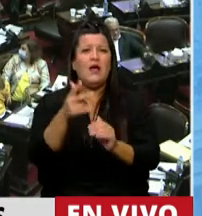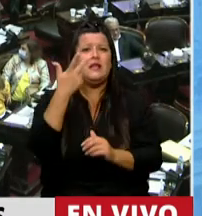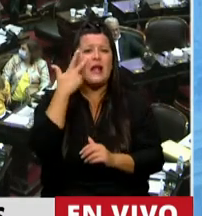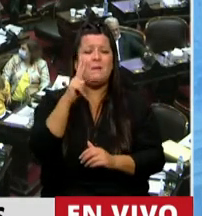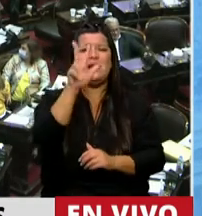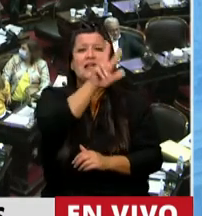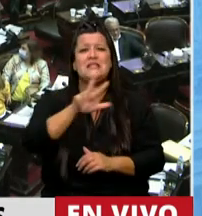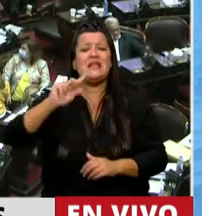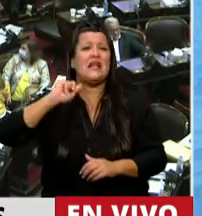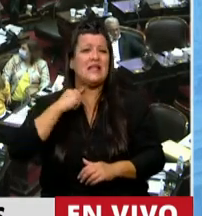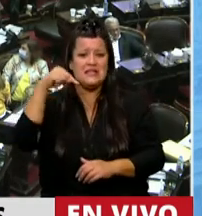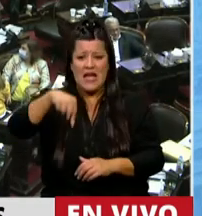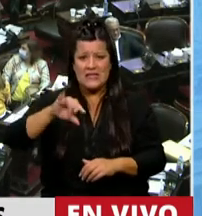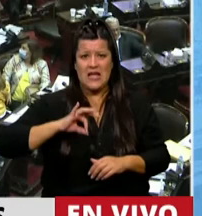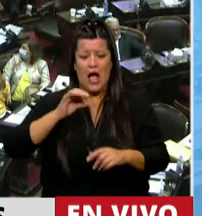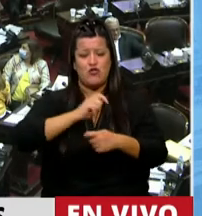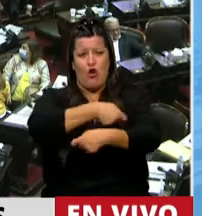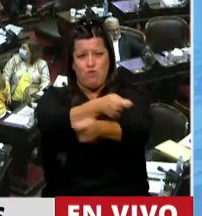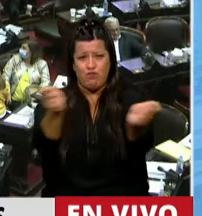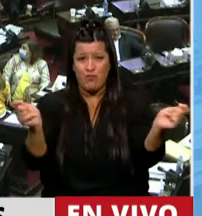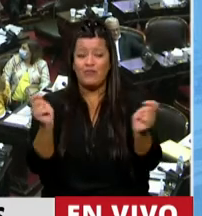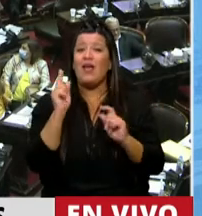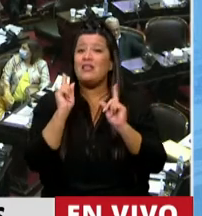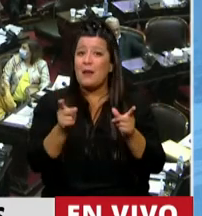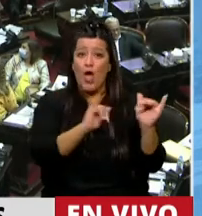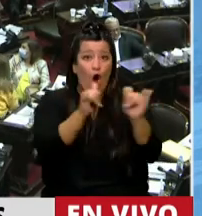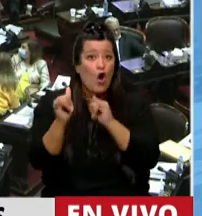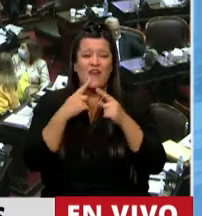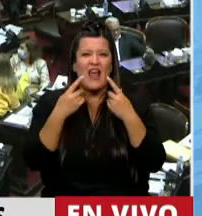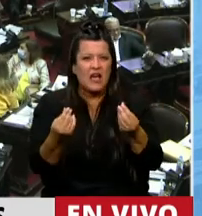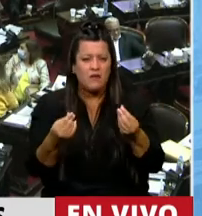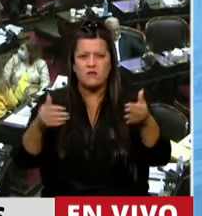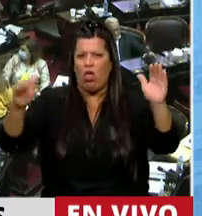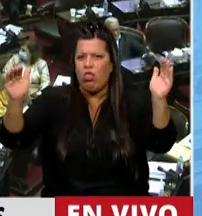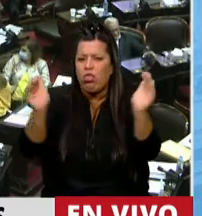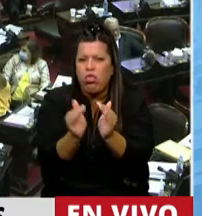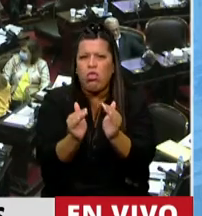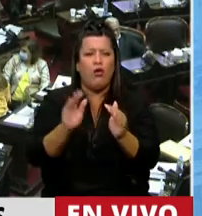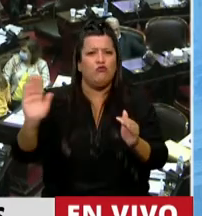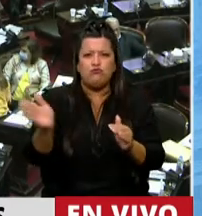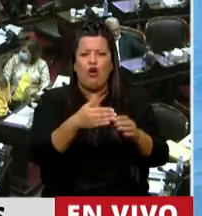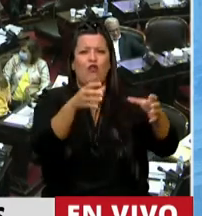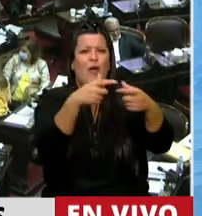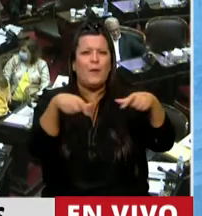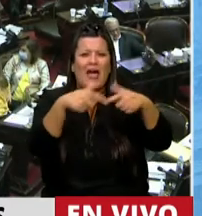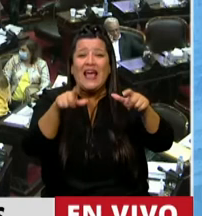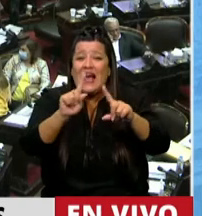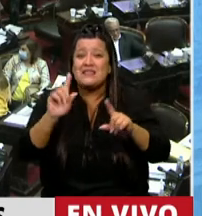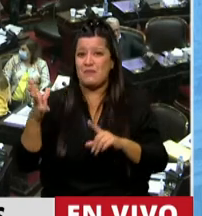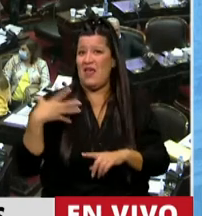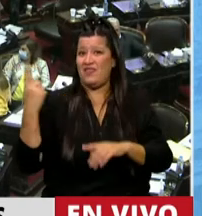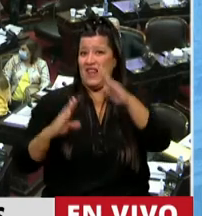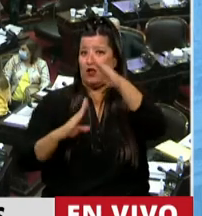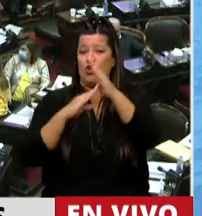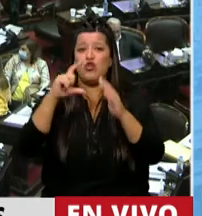este año. Y señalan una reducción porcentual en todas las categorías de becas donde el directorio